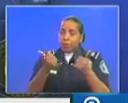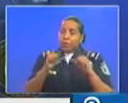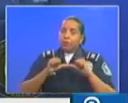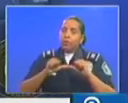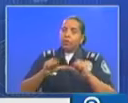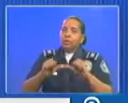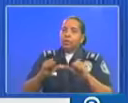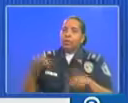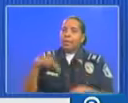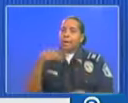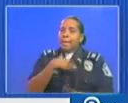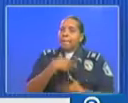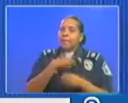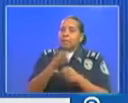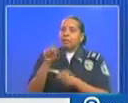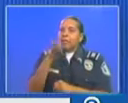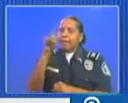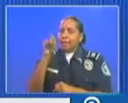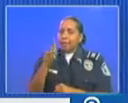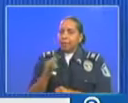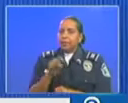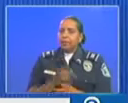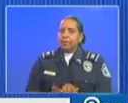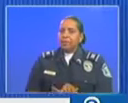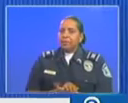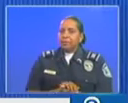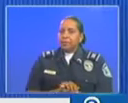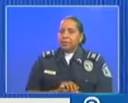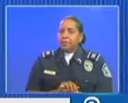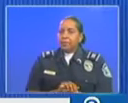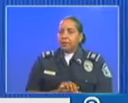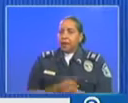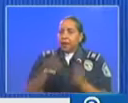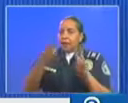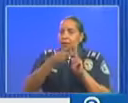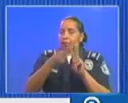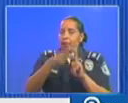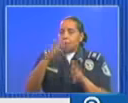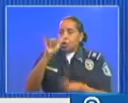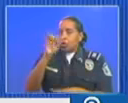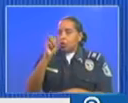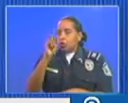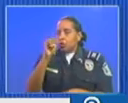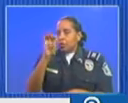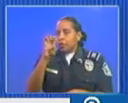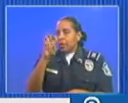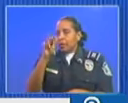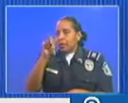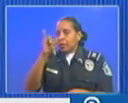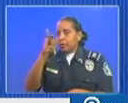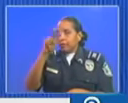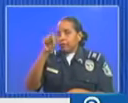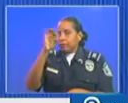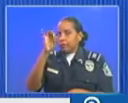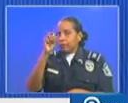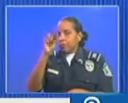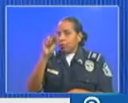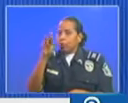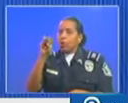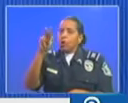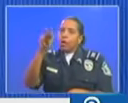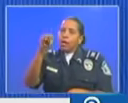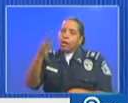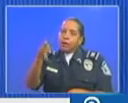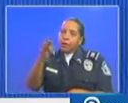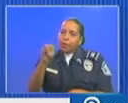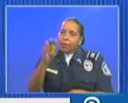con esas preguntas que llegan a través de las redes sociales al hashtag yo me informo PMA la pregunta siguiente tiene